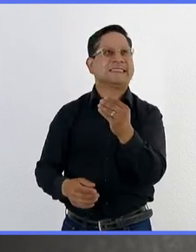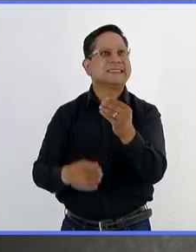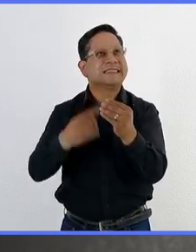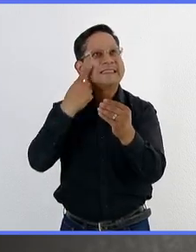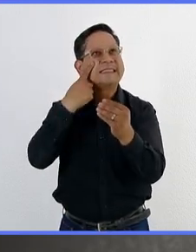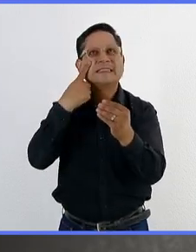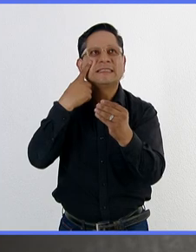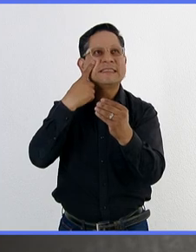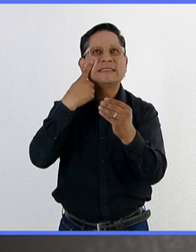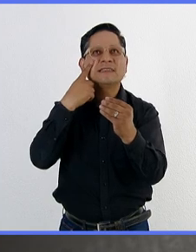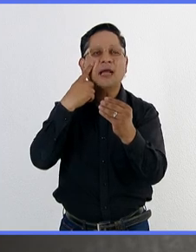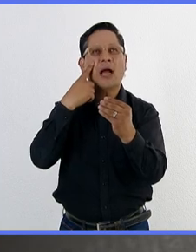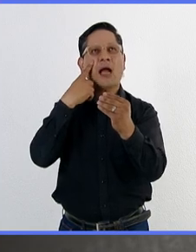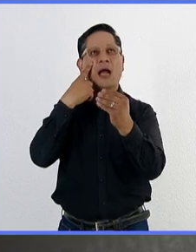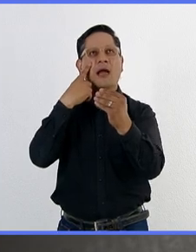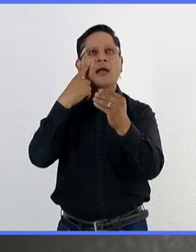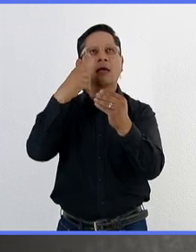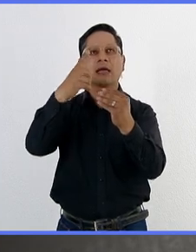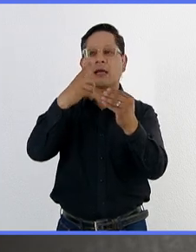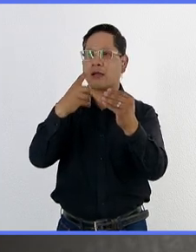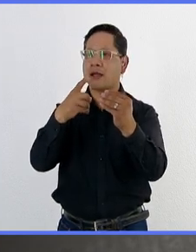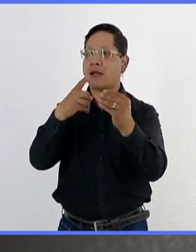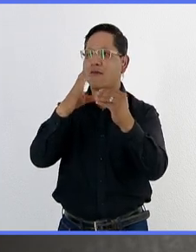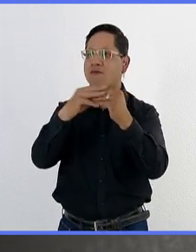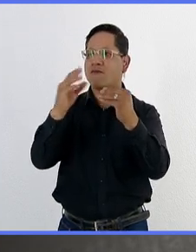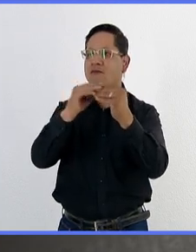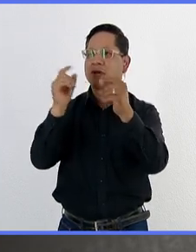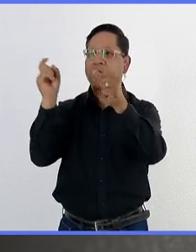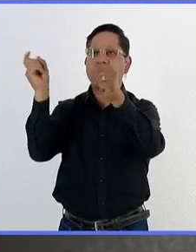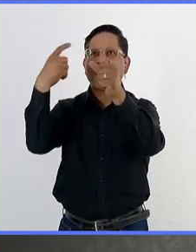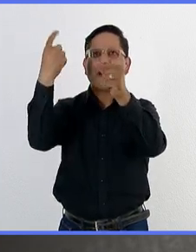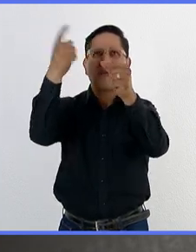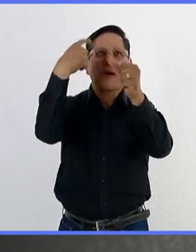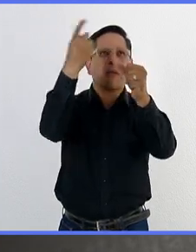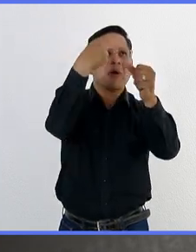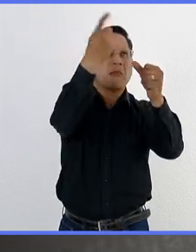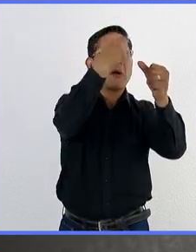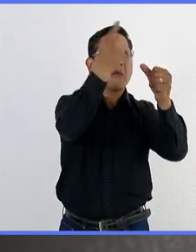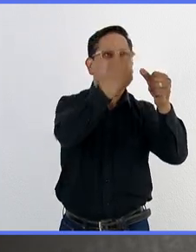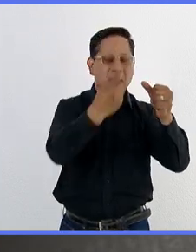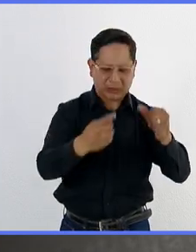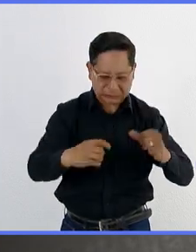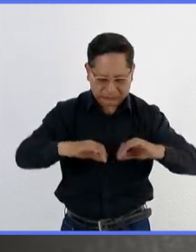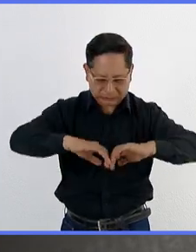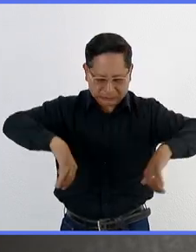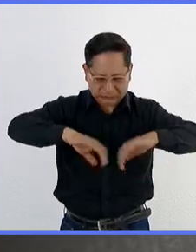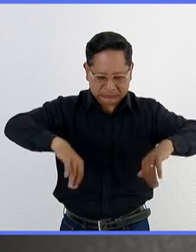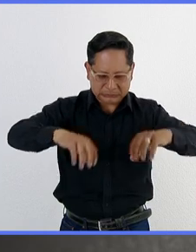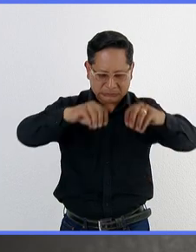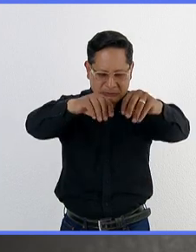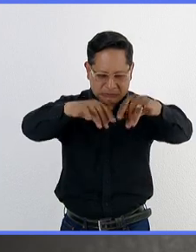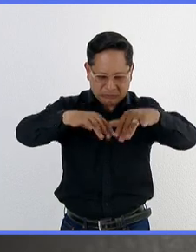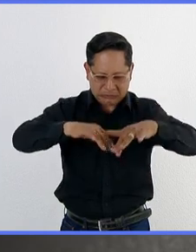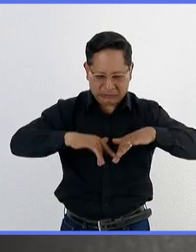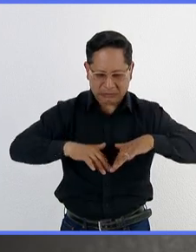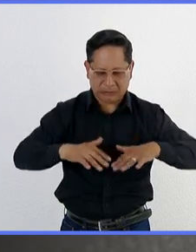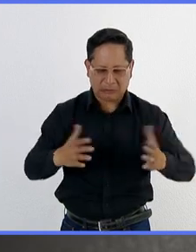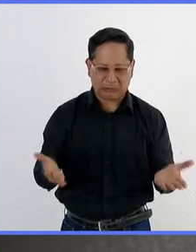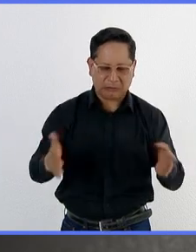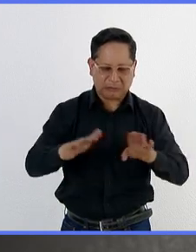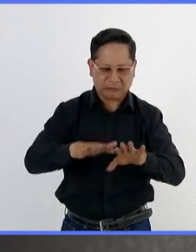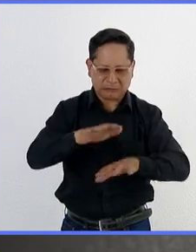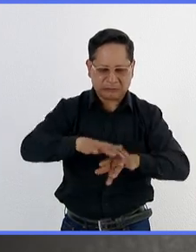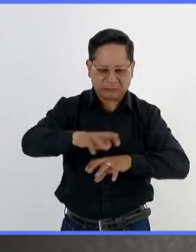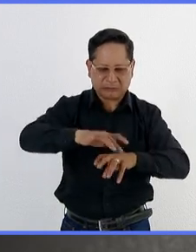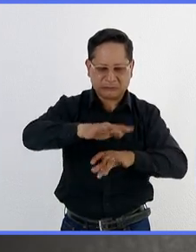hacer en esas áreas es retirar toda la fruta y enterrarla, darle un tratamiento. ¿Por qué? Porque si no, tú estarías